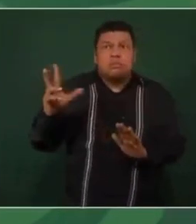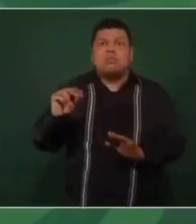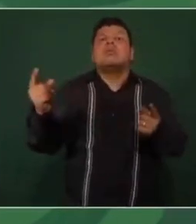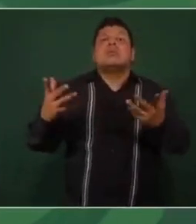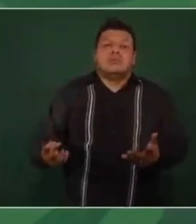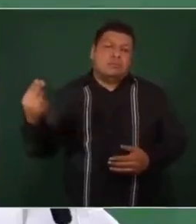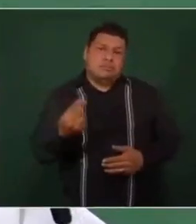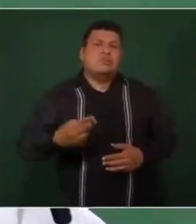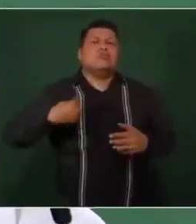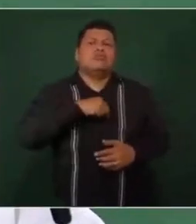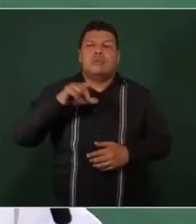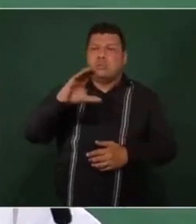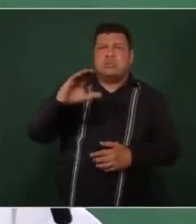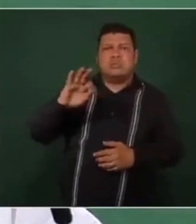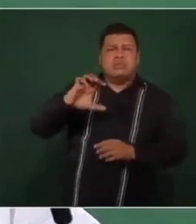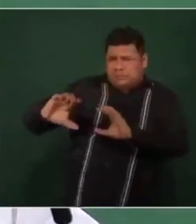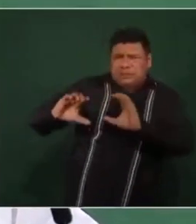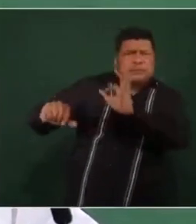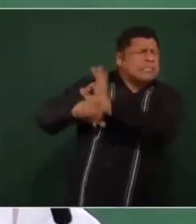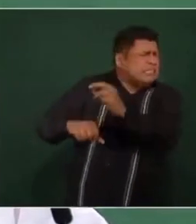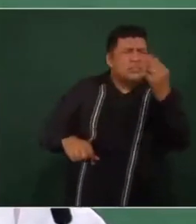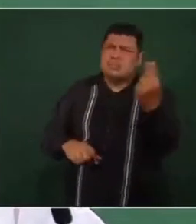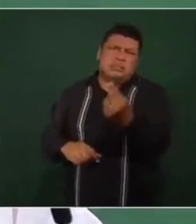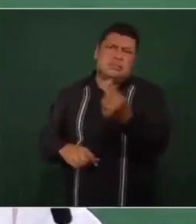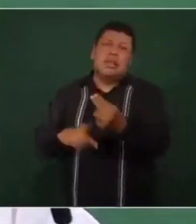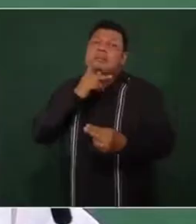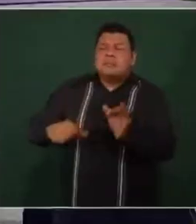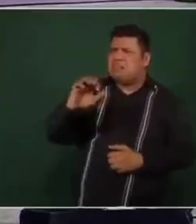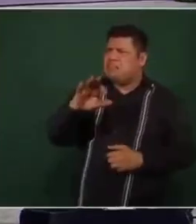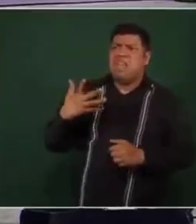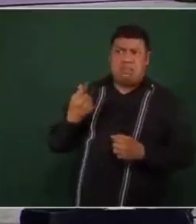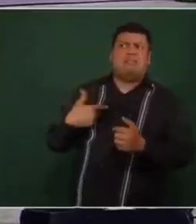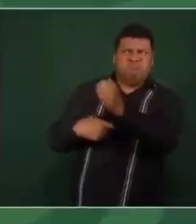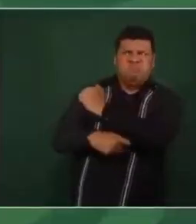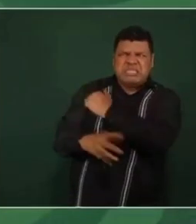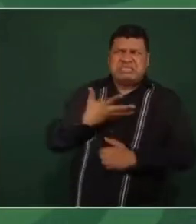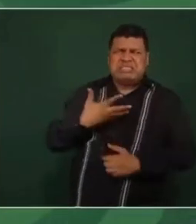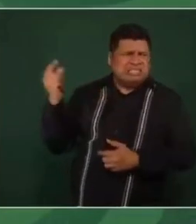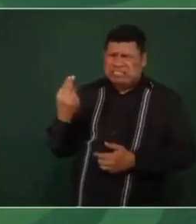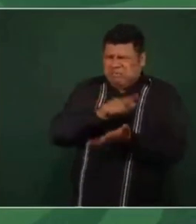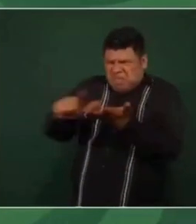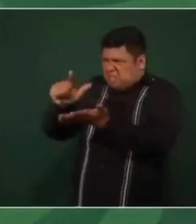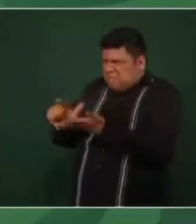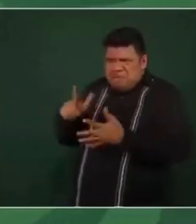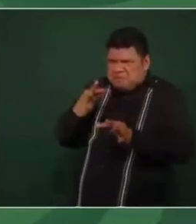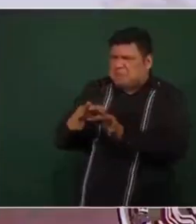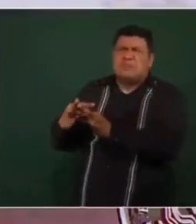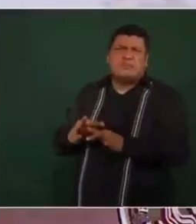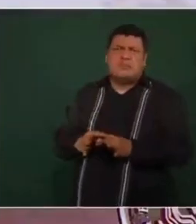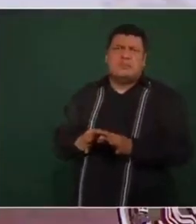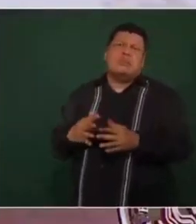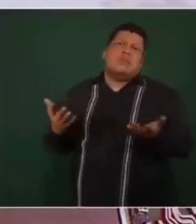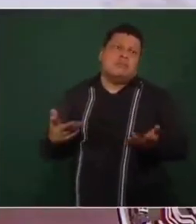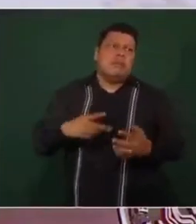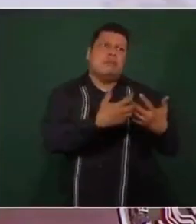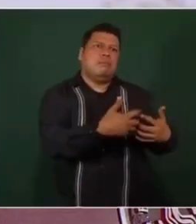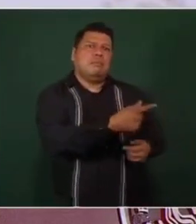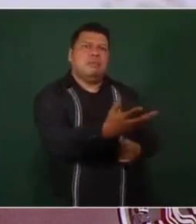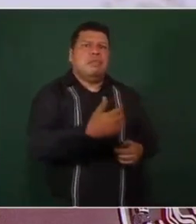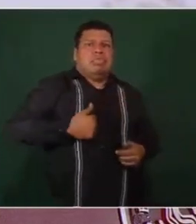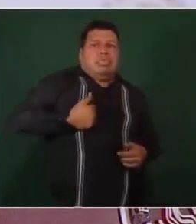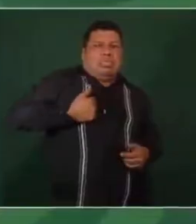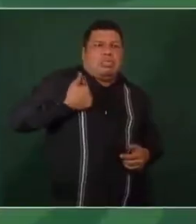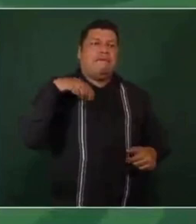tenemos que cuidar a la Comisión Federal de Electricidad, tenemos que cuidar a Pemex. También no permitir que haya